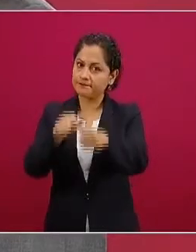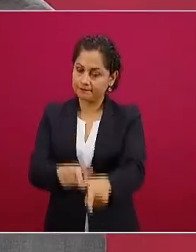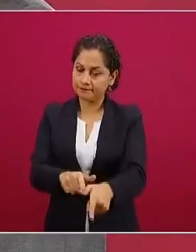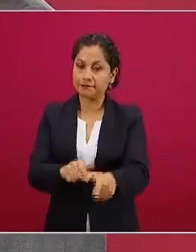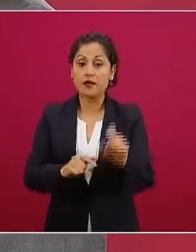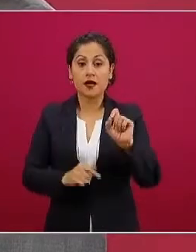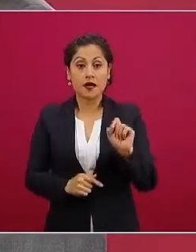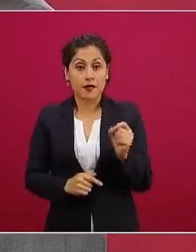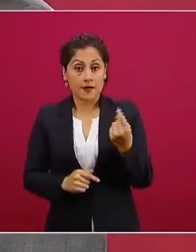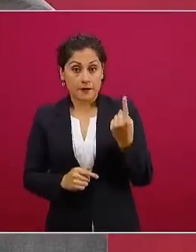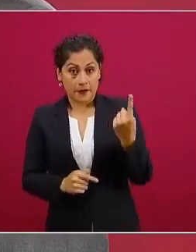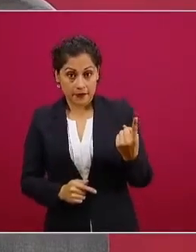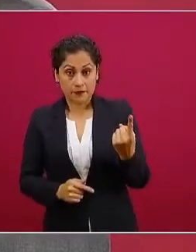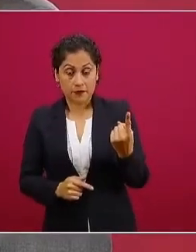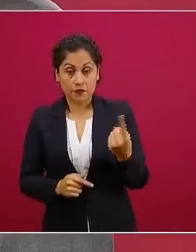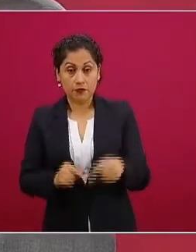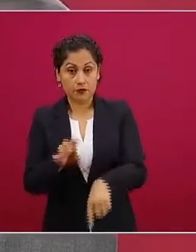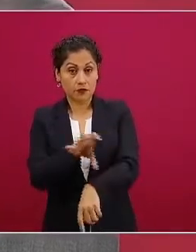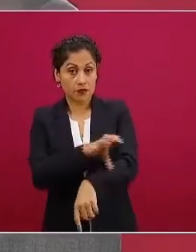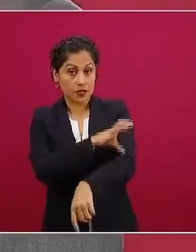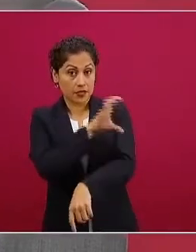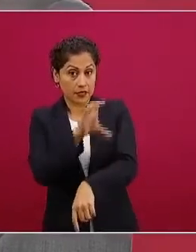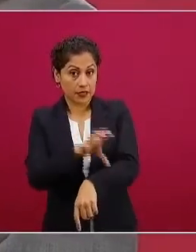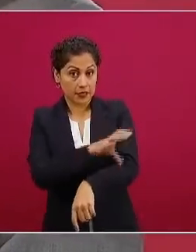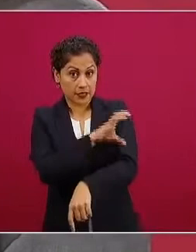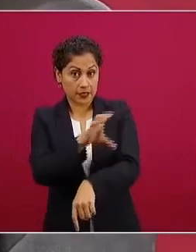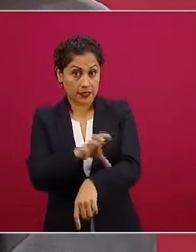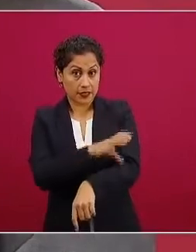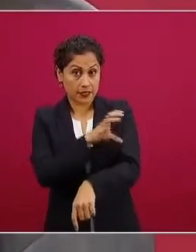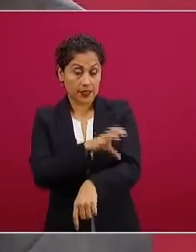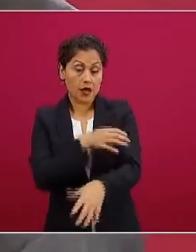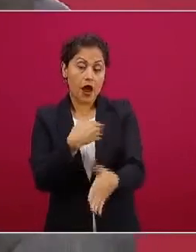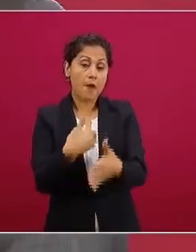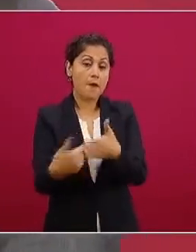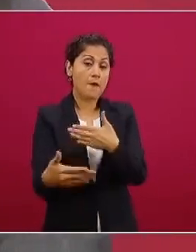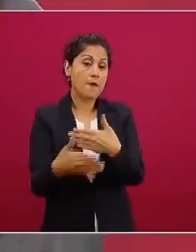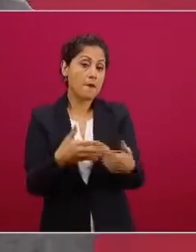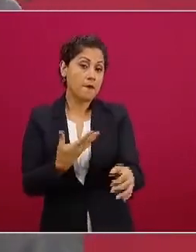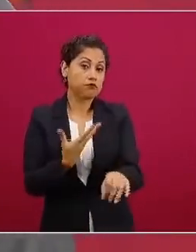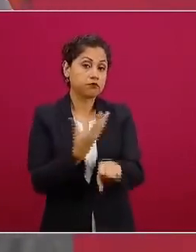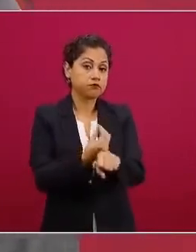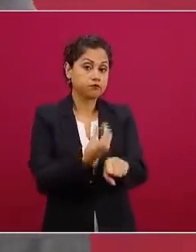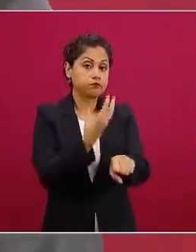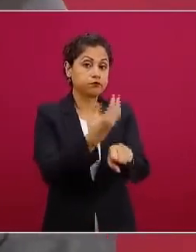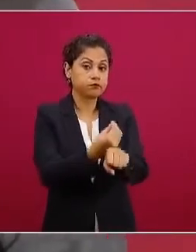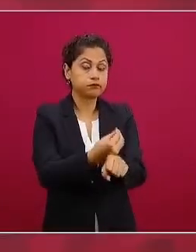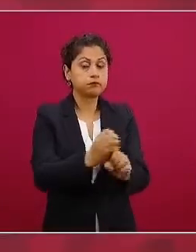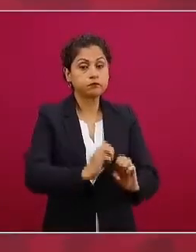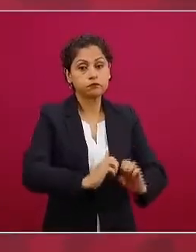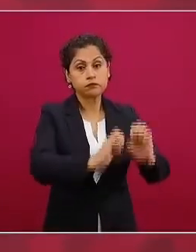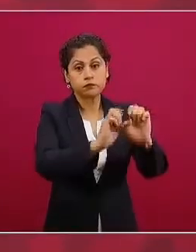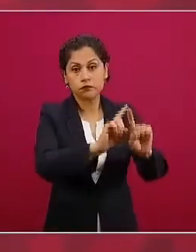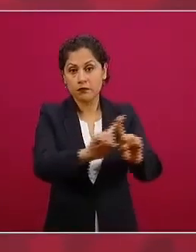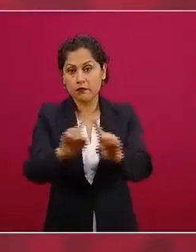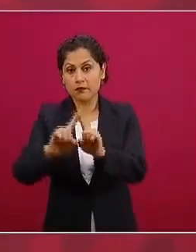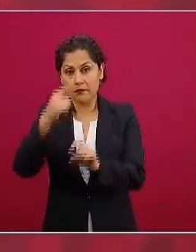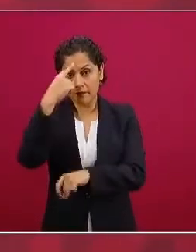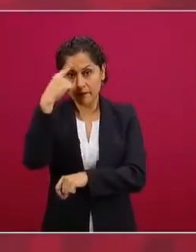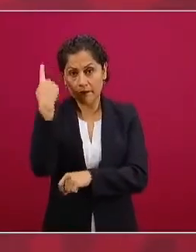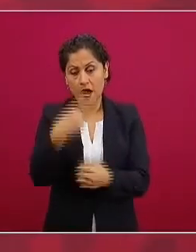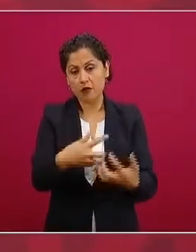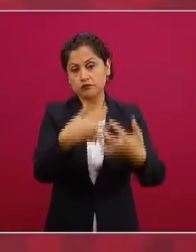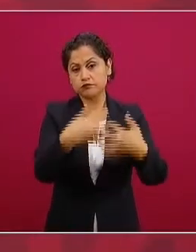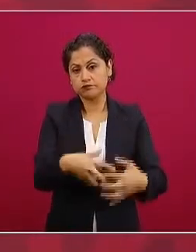generación de energía eléctrica con la modernización de plantas e hidroeléctricas.